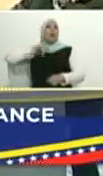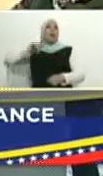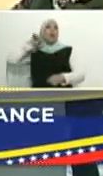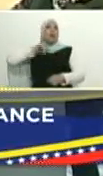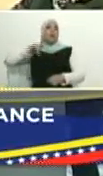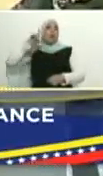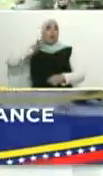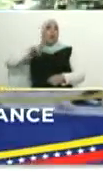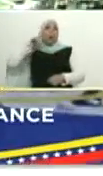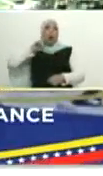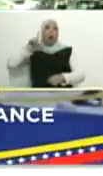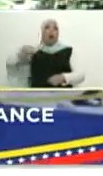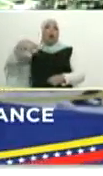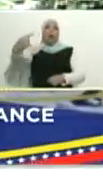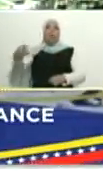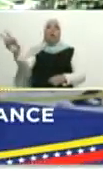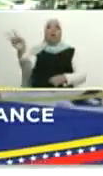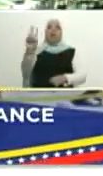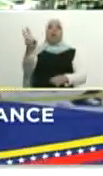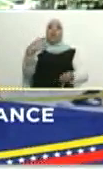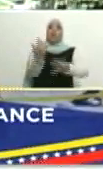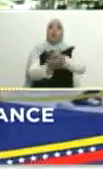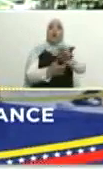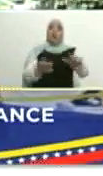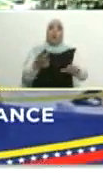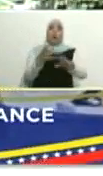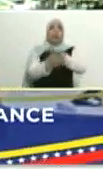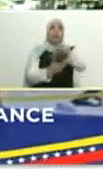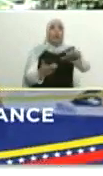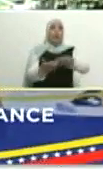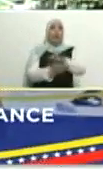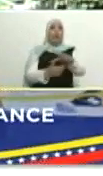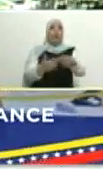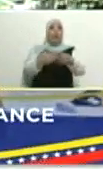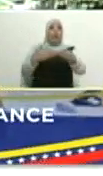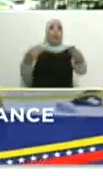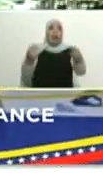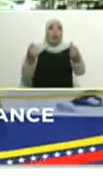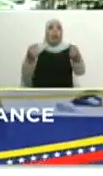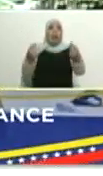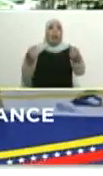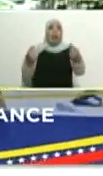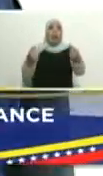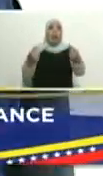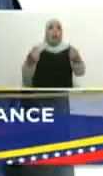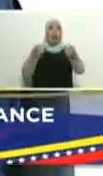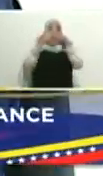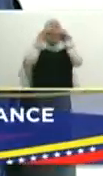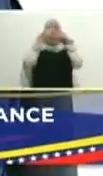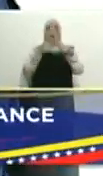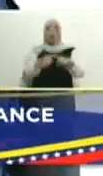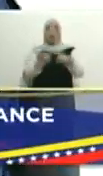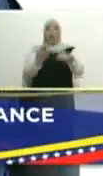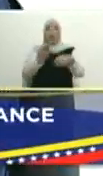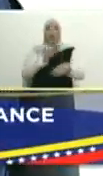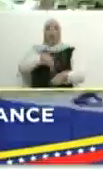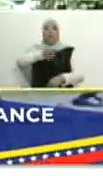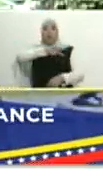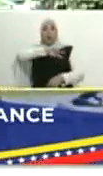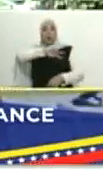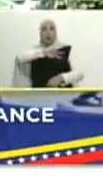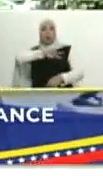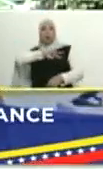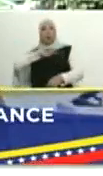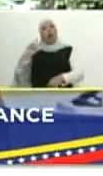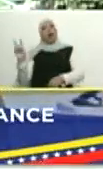Ellos dicen que Venezuela entró otra vez en recesión y lo basan en datos falsos. Cuando